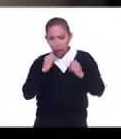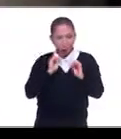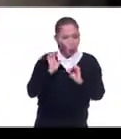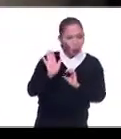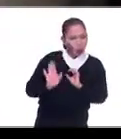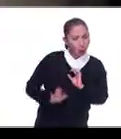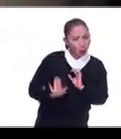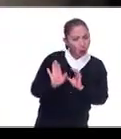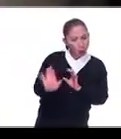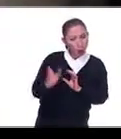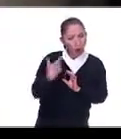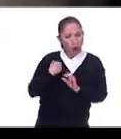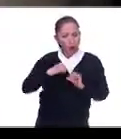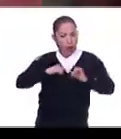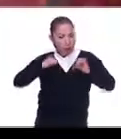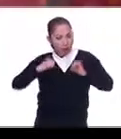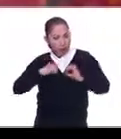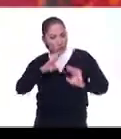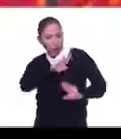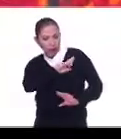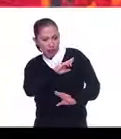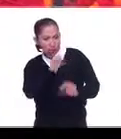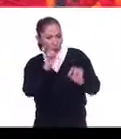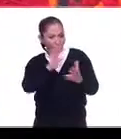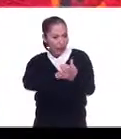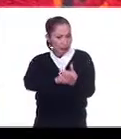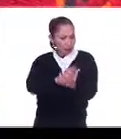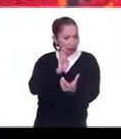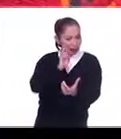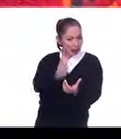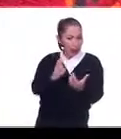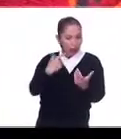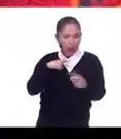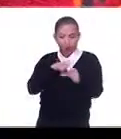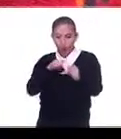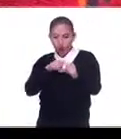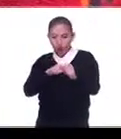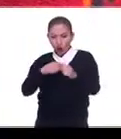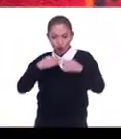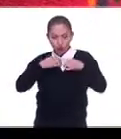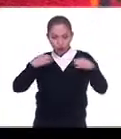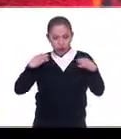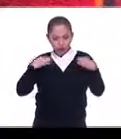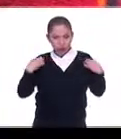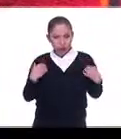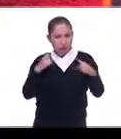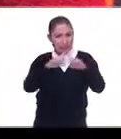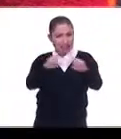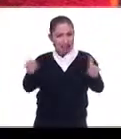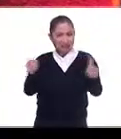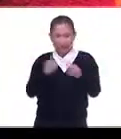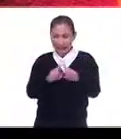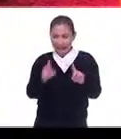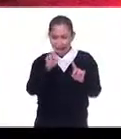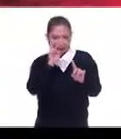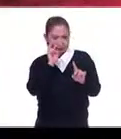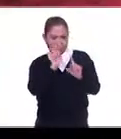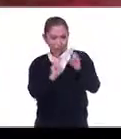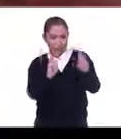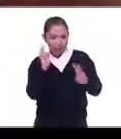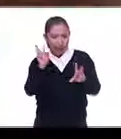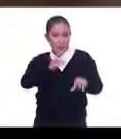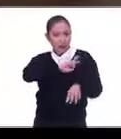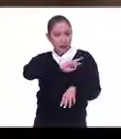es puber, si es soltera, si es casada, color de listones, si es